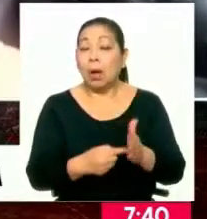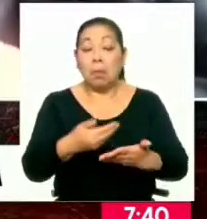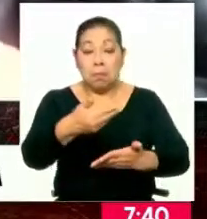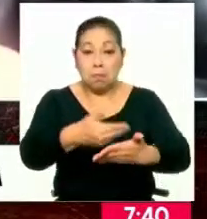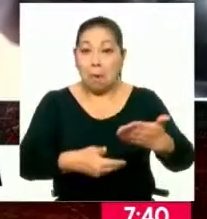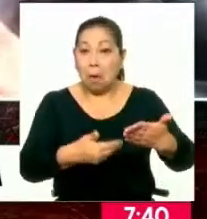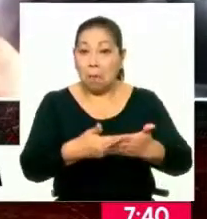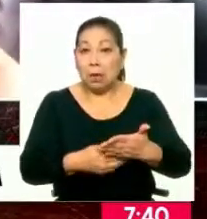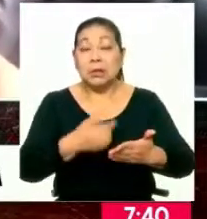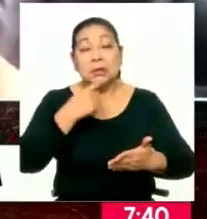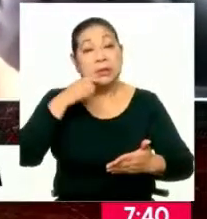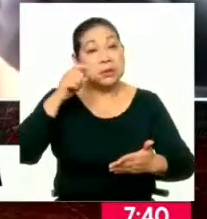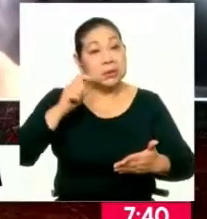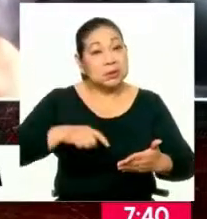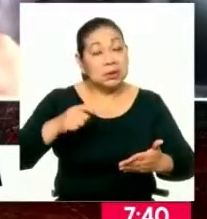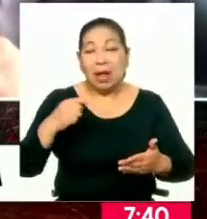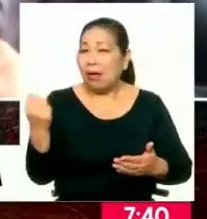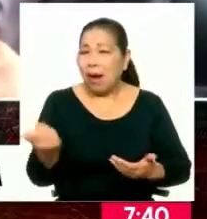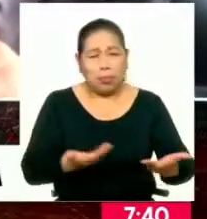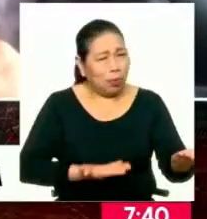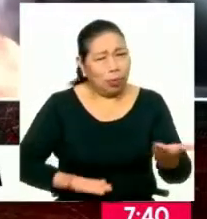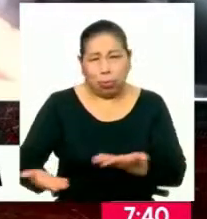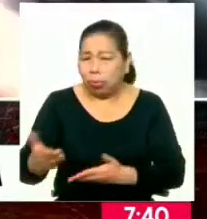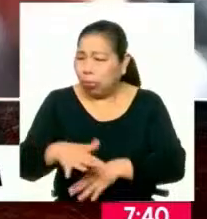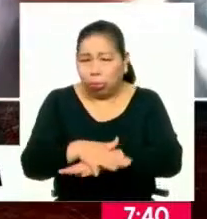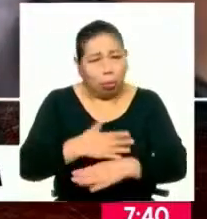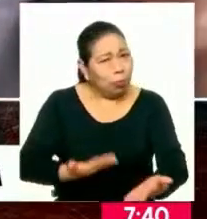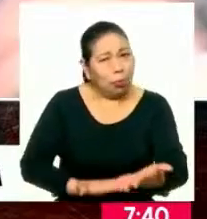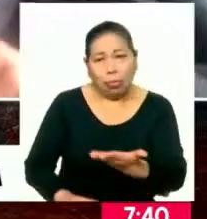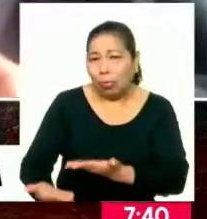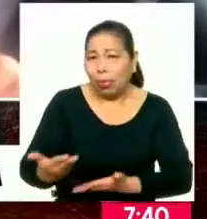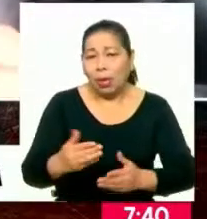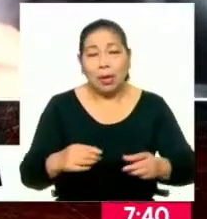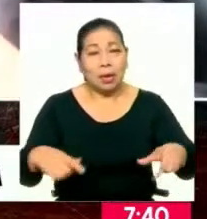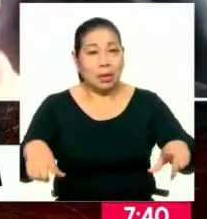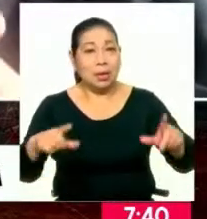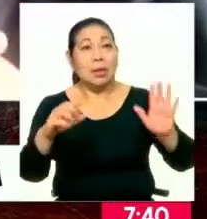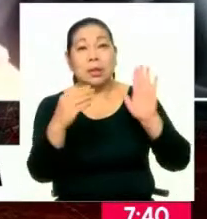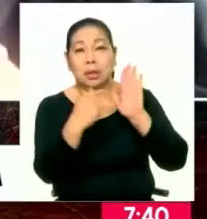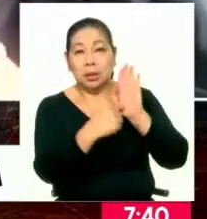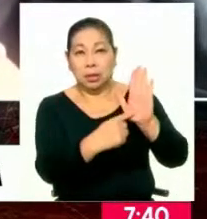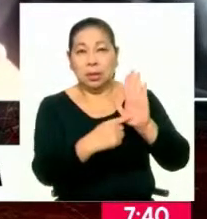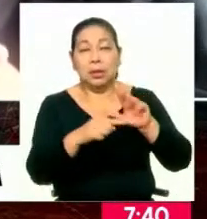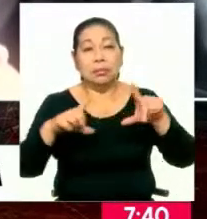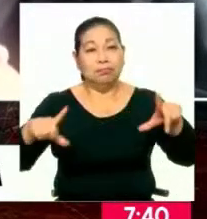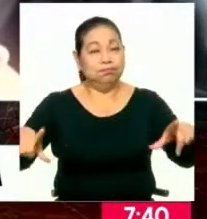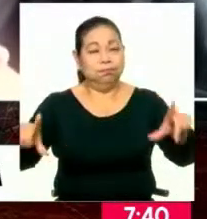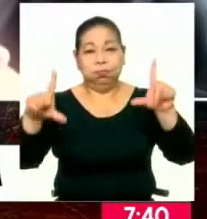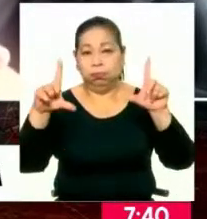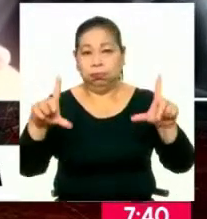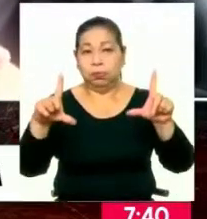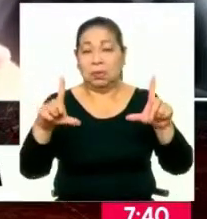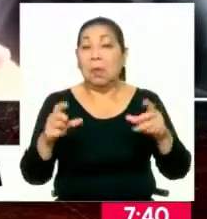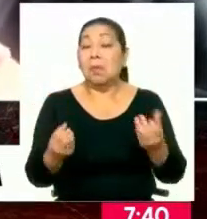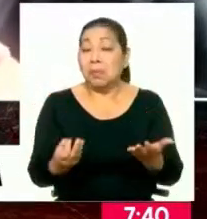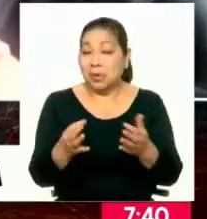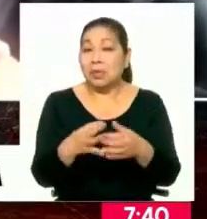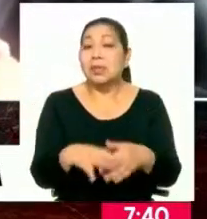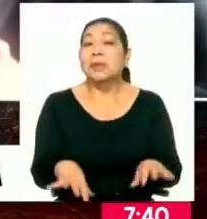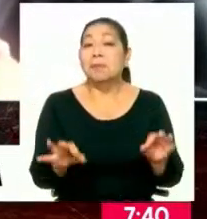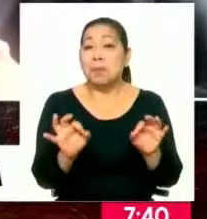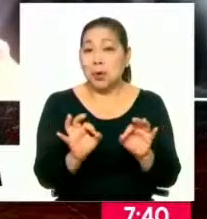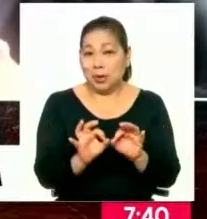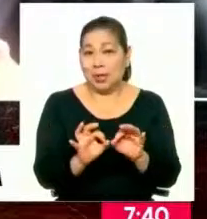los documentos que crean necesarios y automáticamente eso se va a una pantalla interactiva y digital. Es decir, sería muy